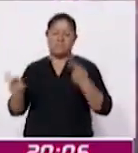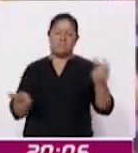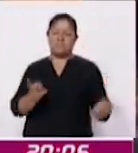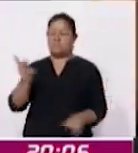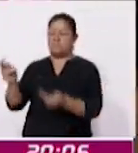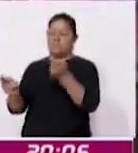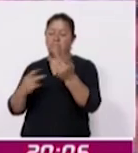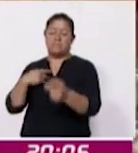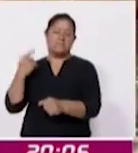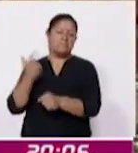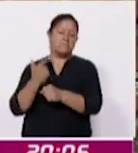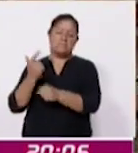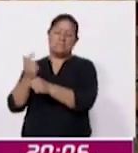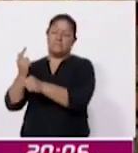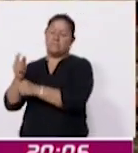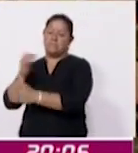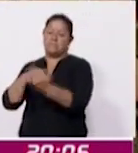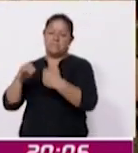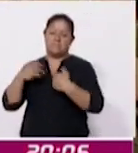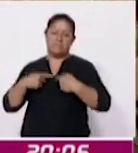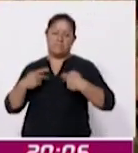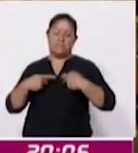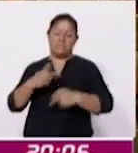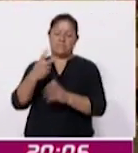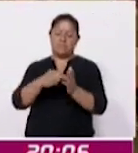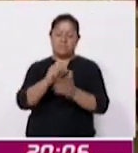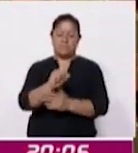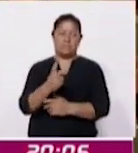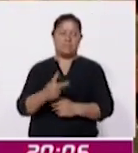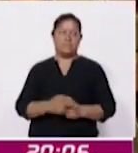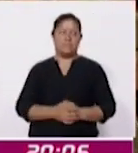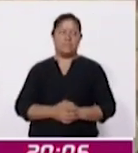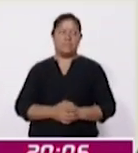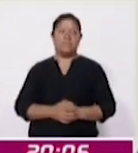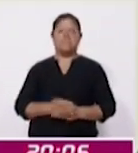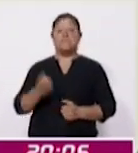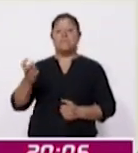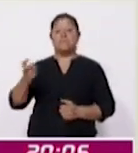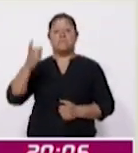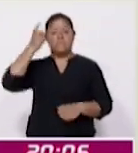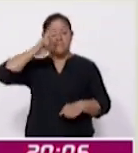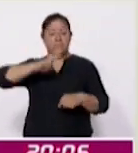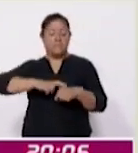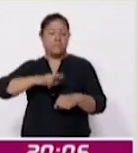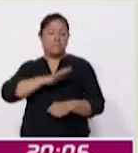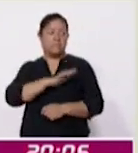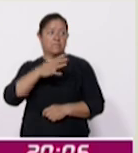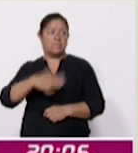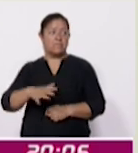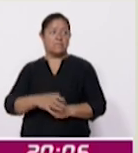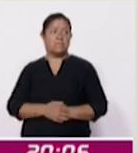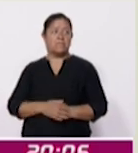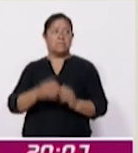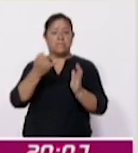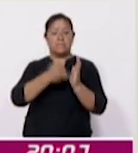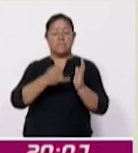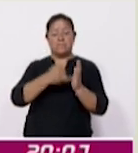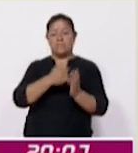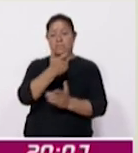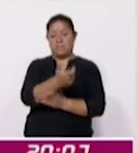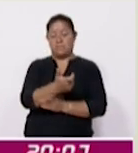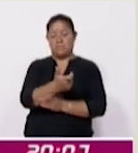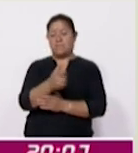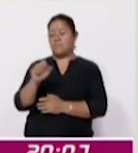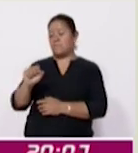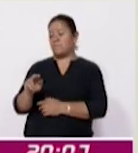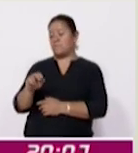de Ingresos y Gastos de los Hogares Estacional 2022. Al respecto, la directora general de Estadísticas Económicas, Susana